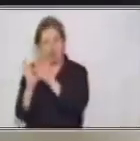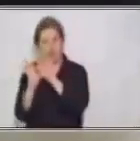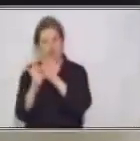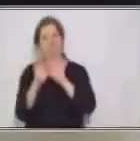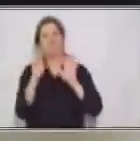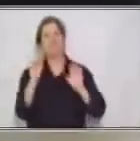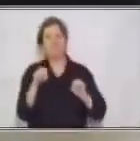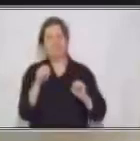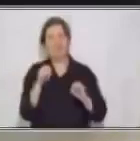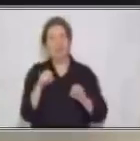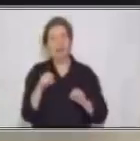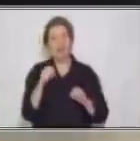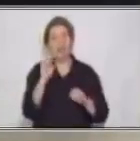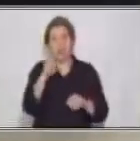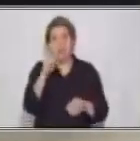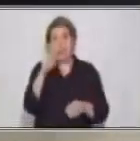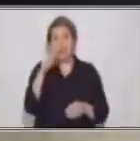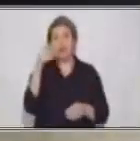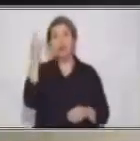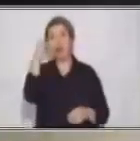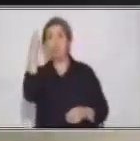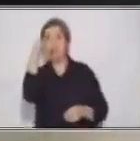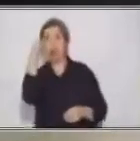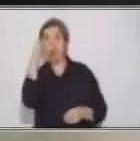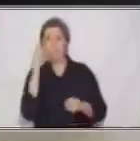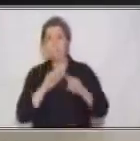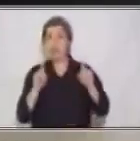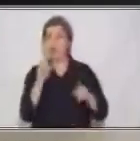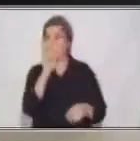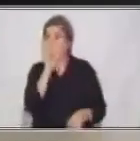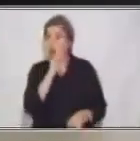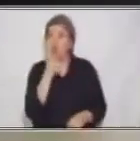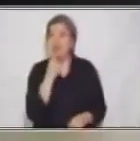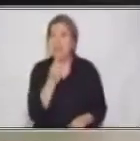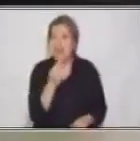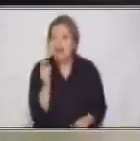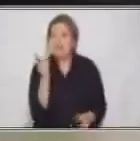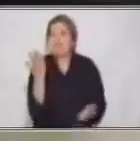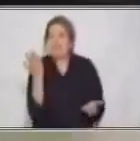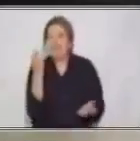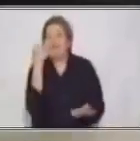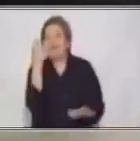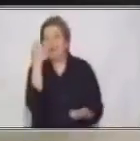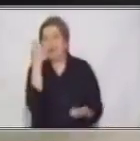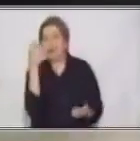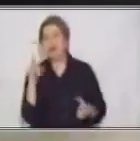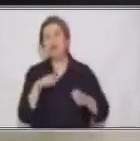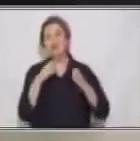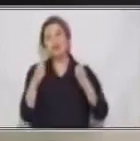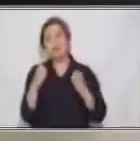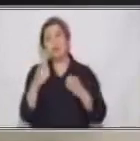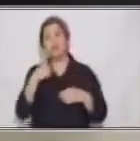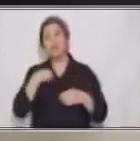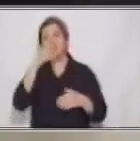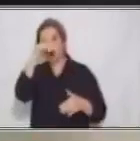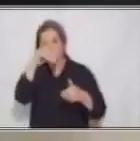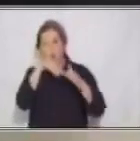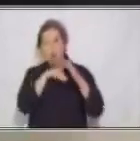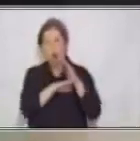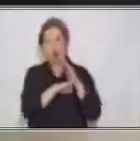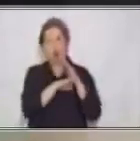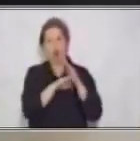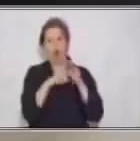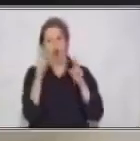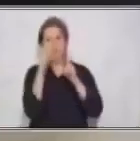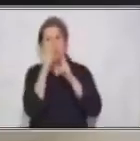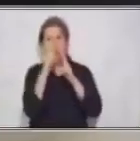sabía, pero no te lo dije. Ya pusimos un pero. Si yo oculto la palabra pero, solo